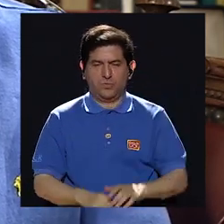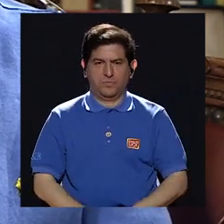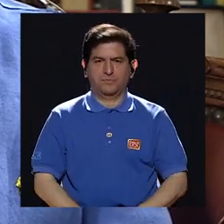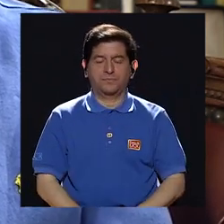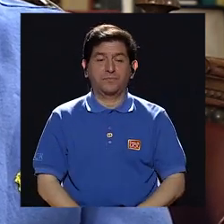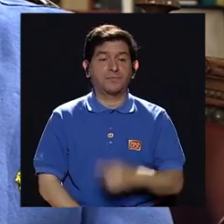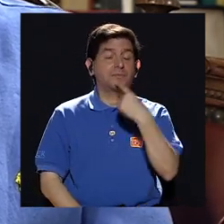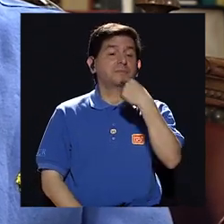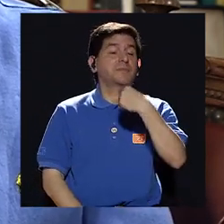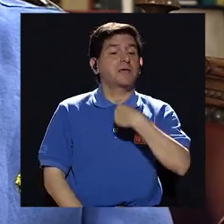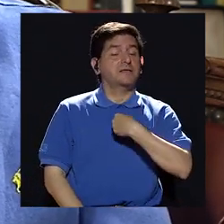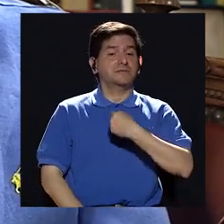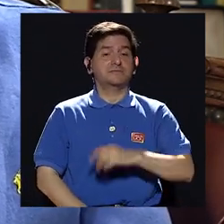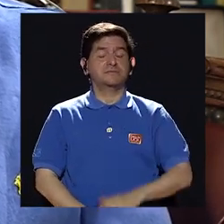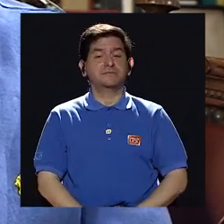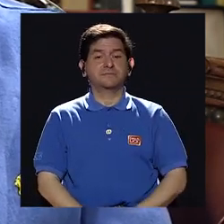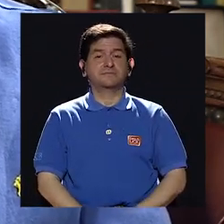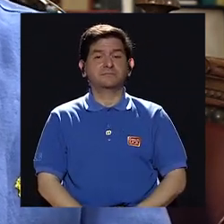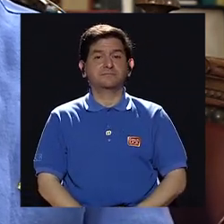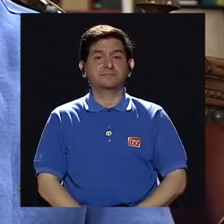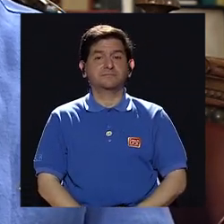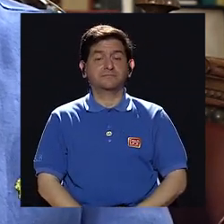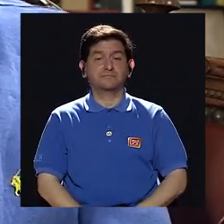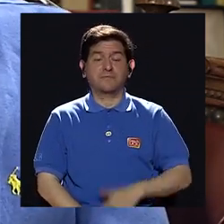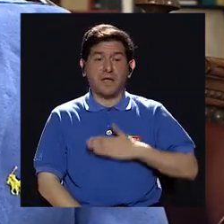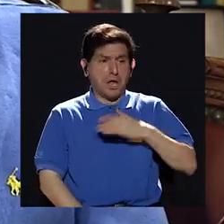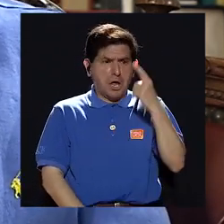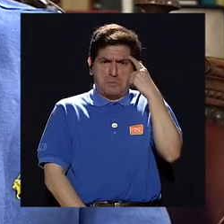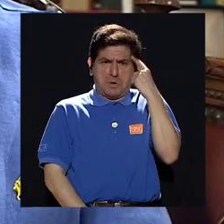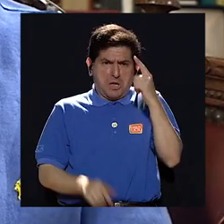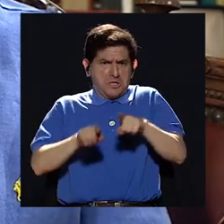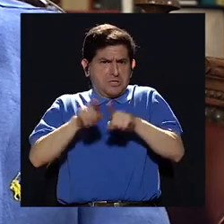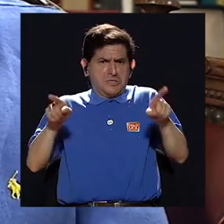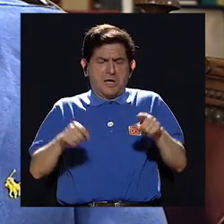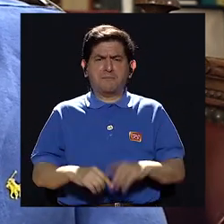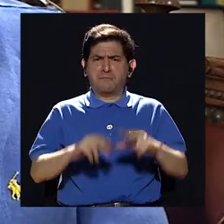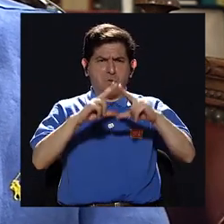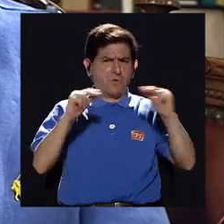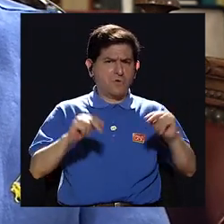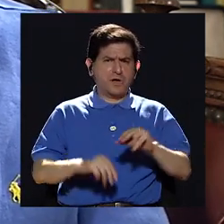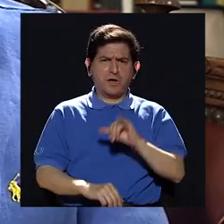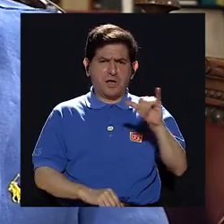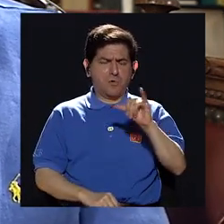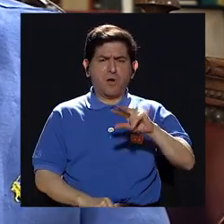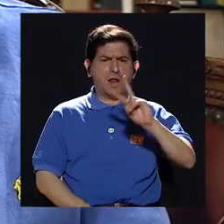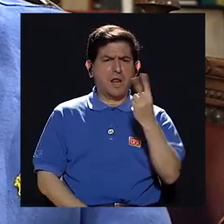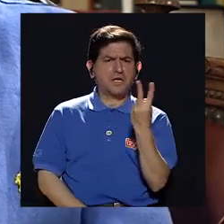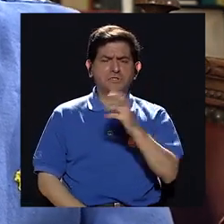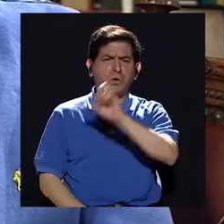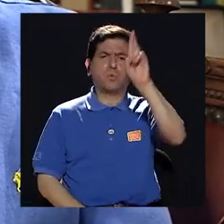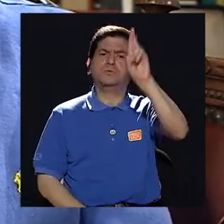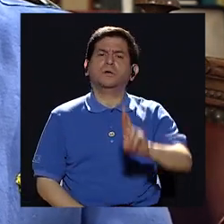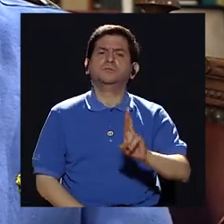no no pasa por mi mente tampoco hacer de Nicaragua una segunda Costa Rica